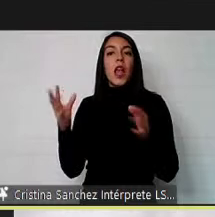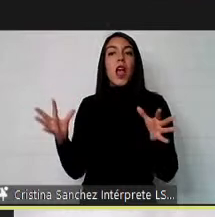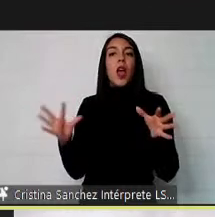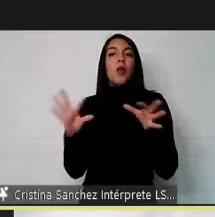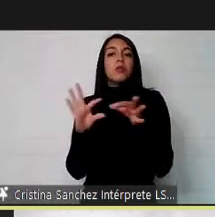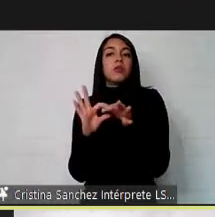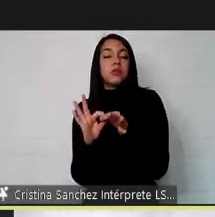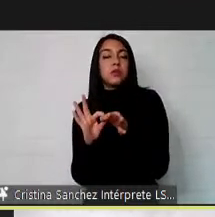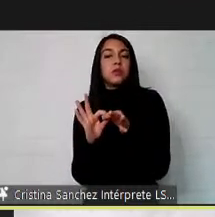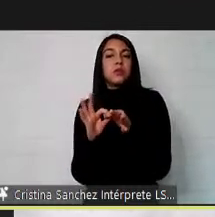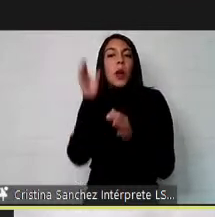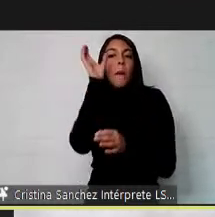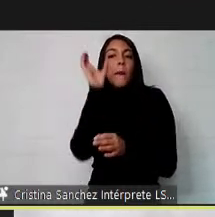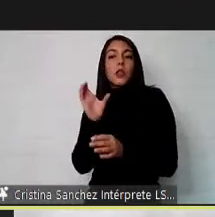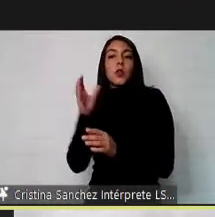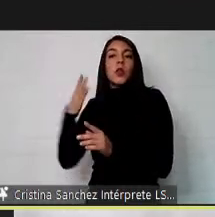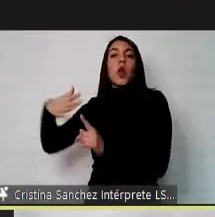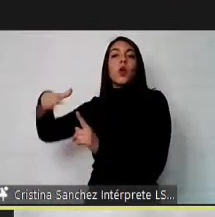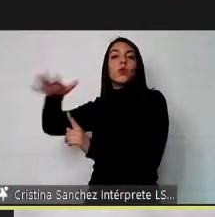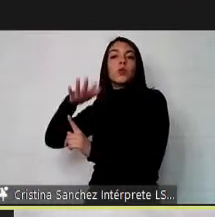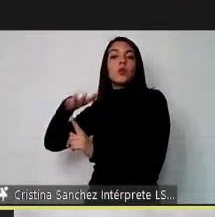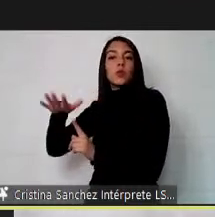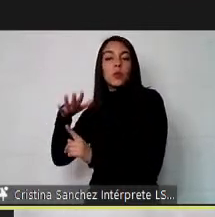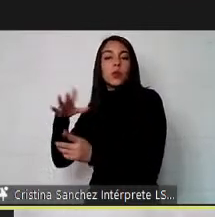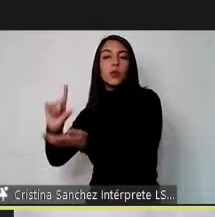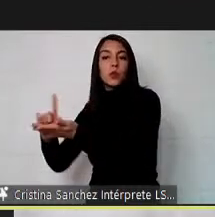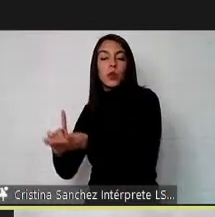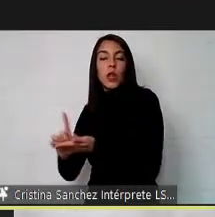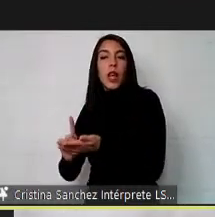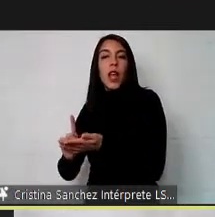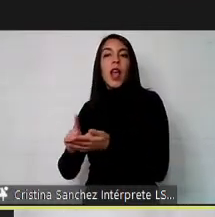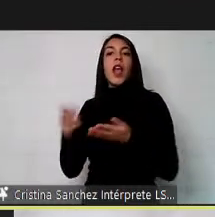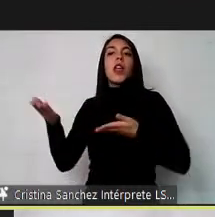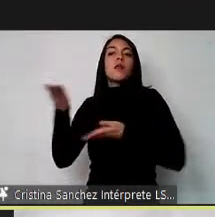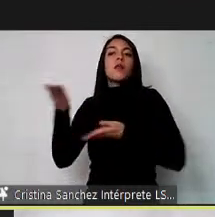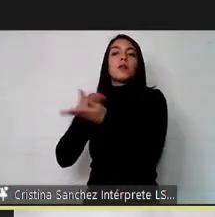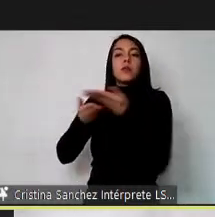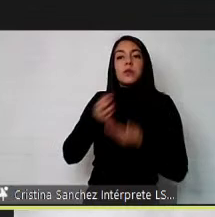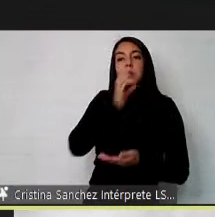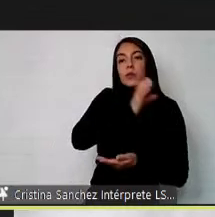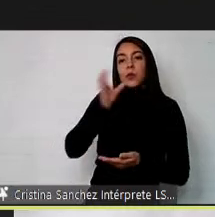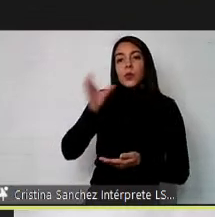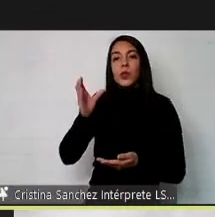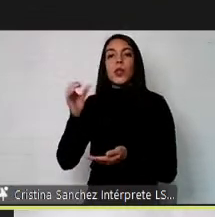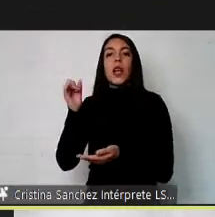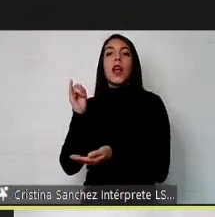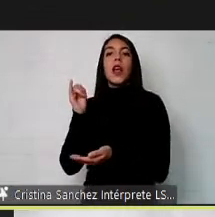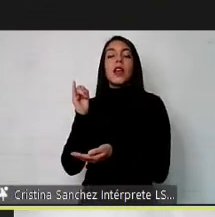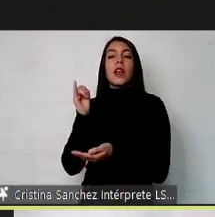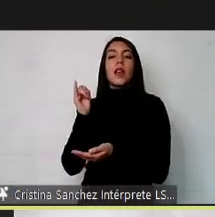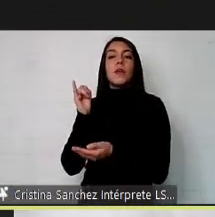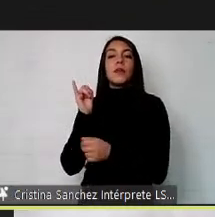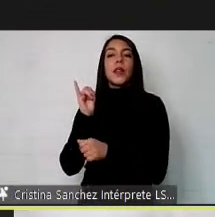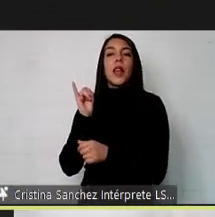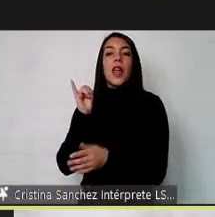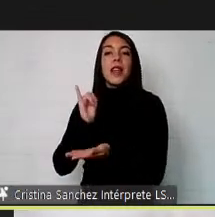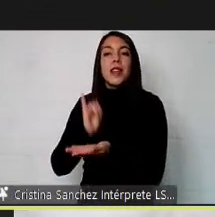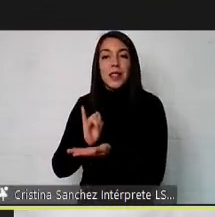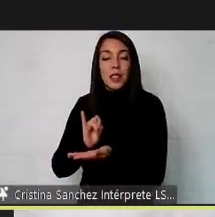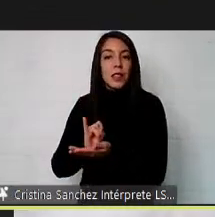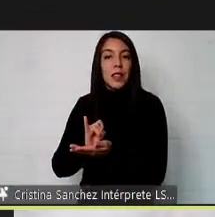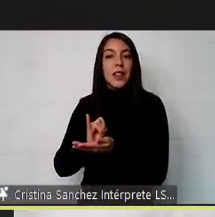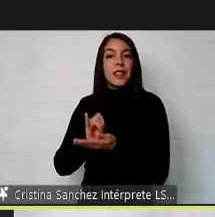su entorno y la relación entre las personas y entre las personas y las instituciones va a ser dinámica y siempre está